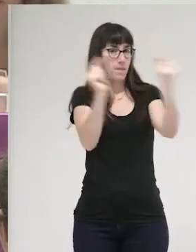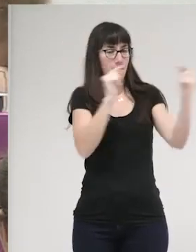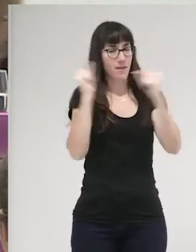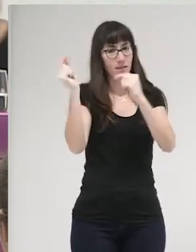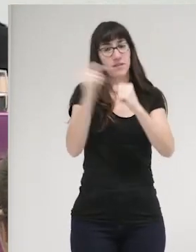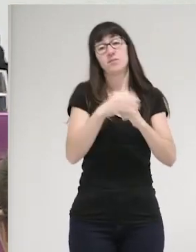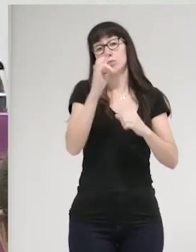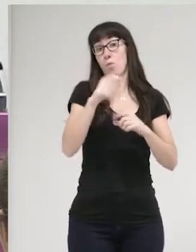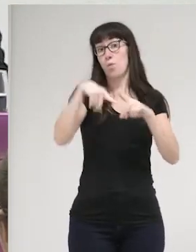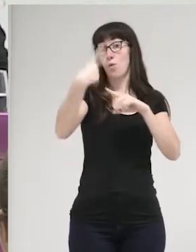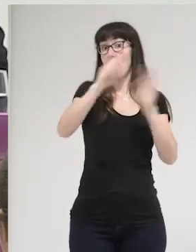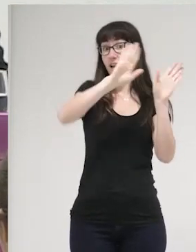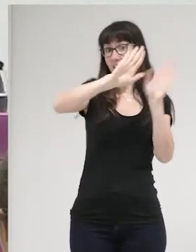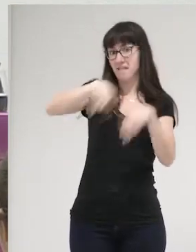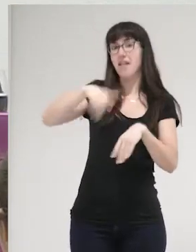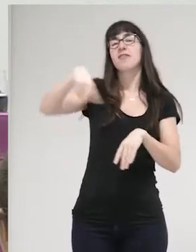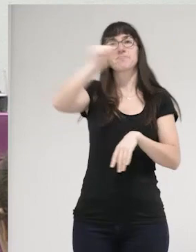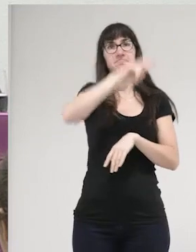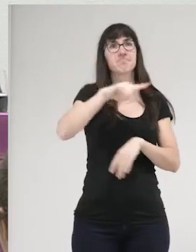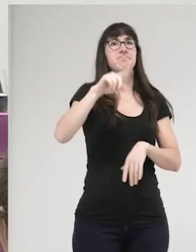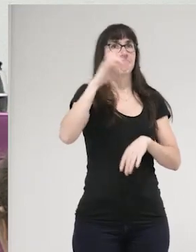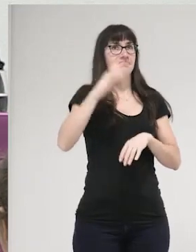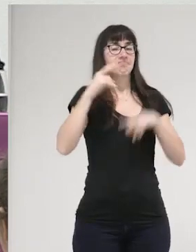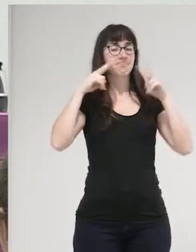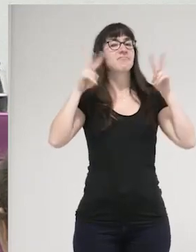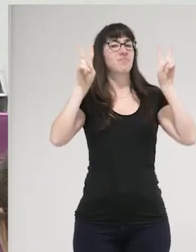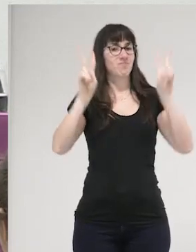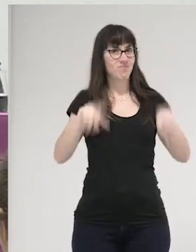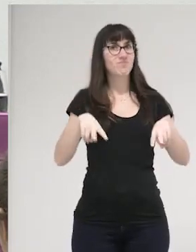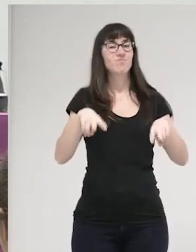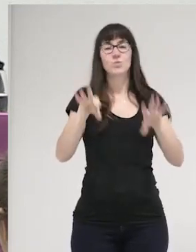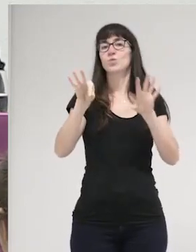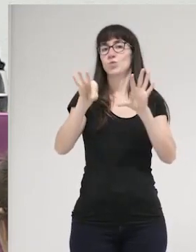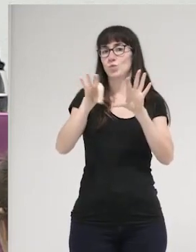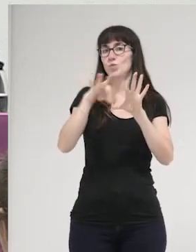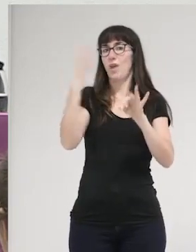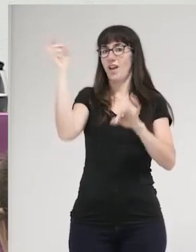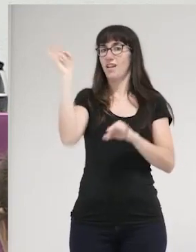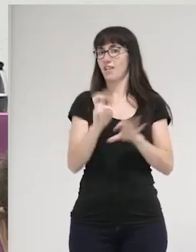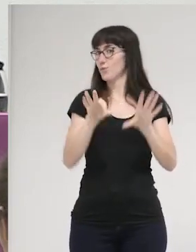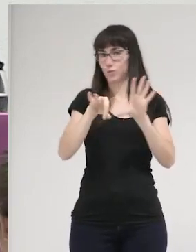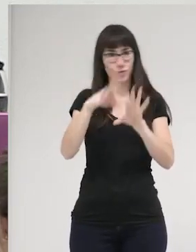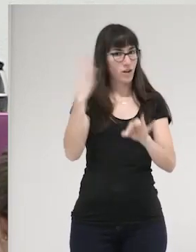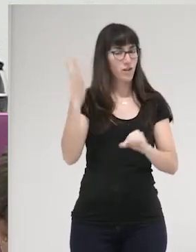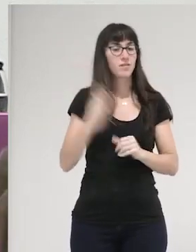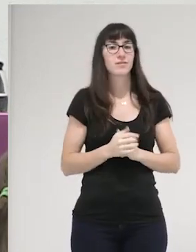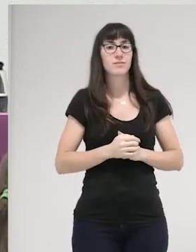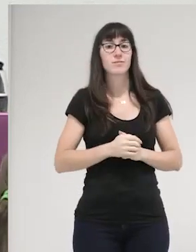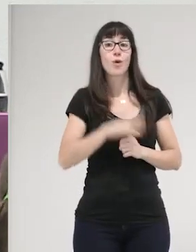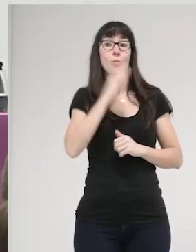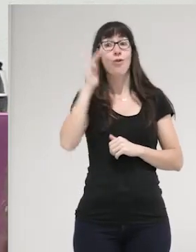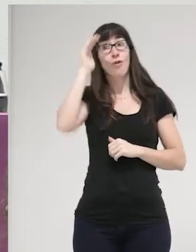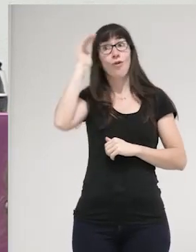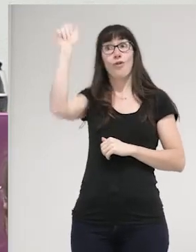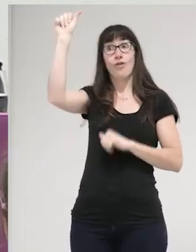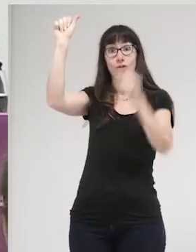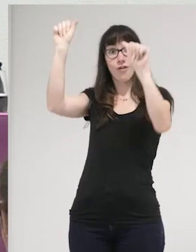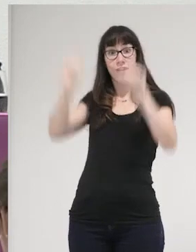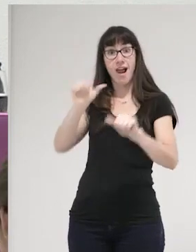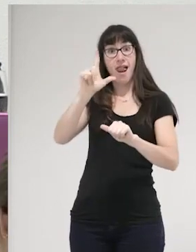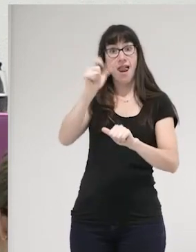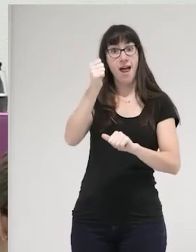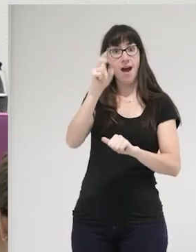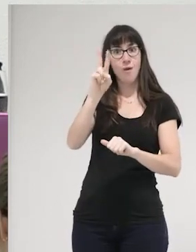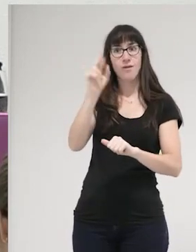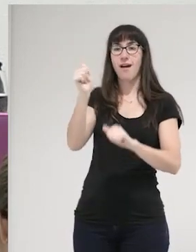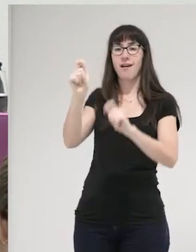como al final reconoceréis que ha sido una suerte venir porque escuchar a Laura siempre es estimulante